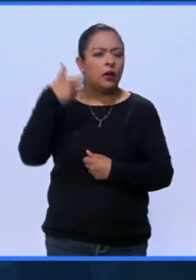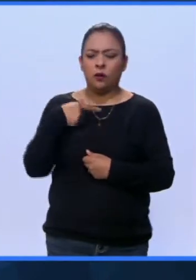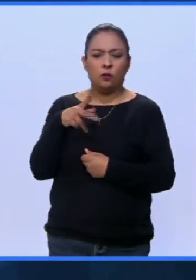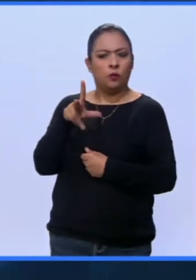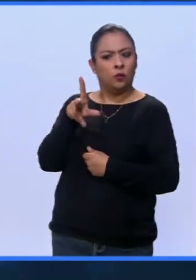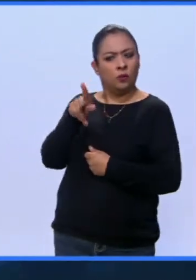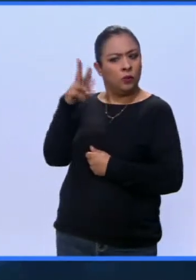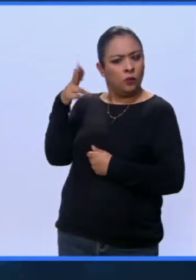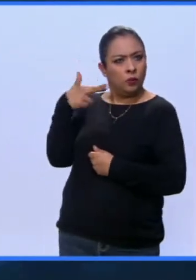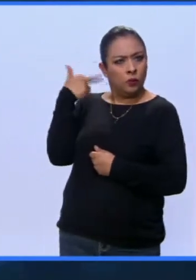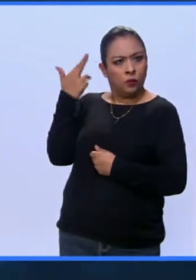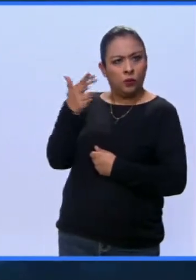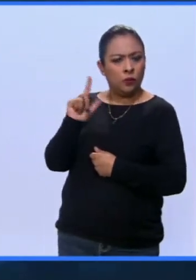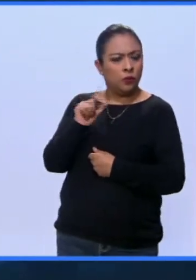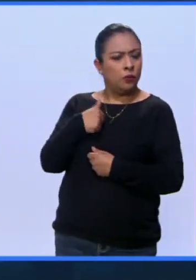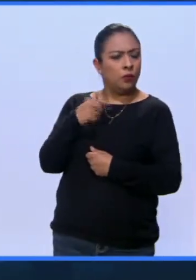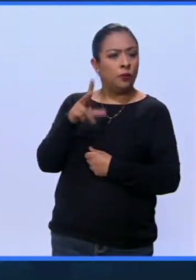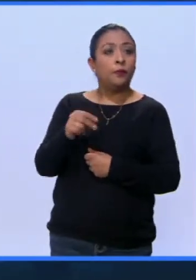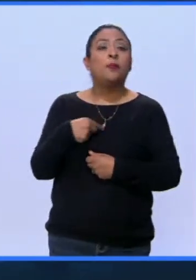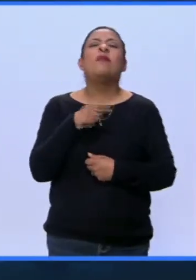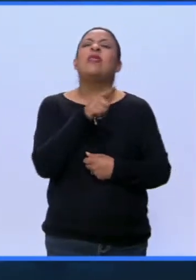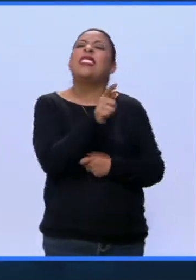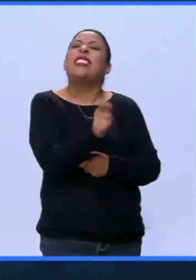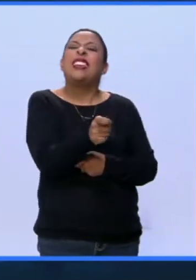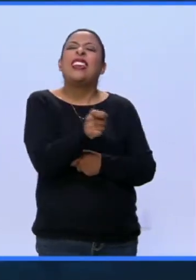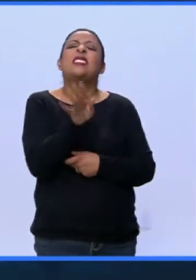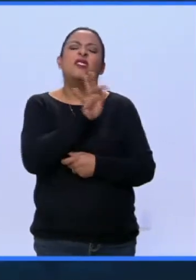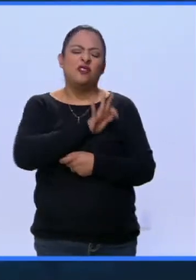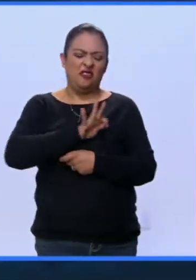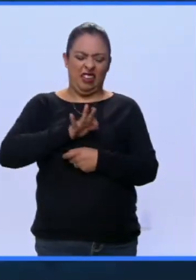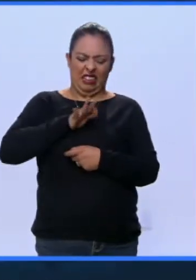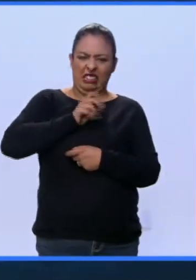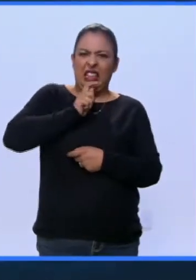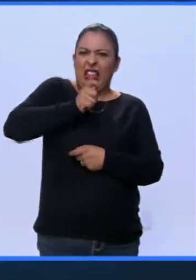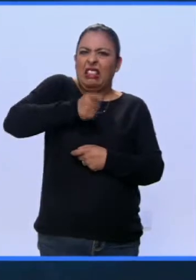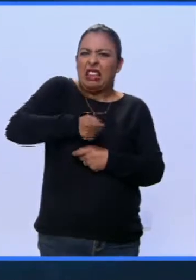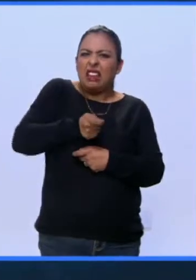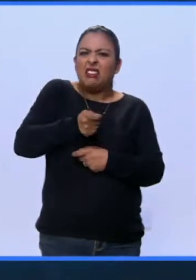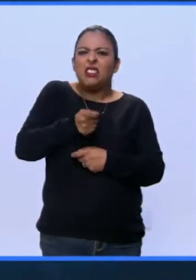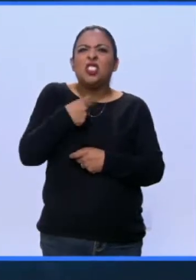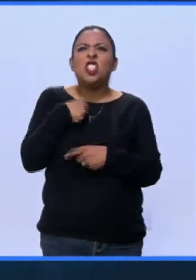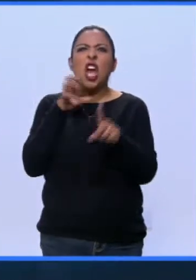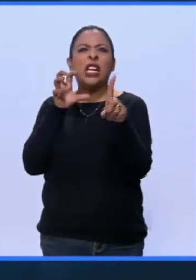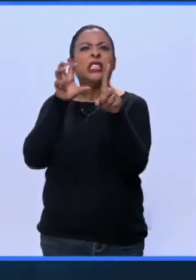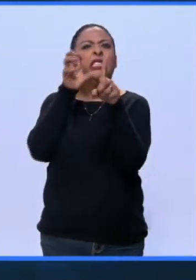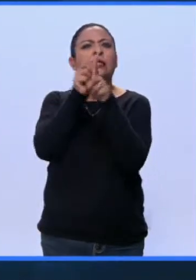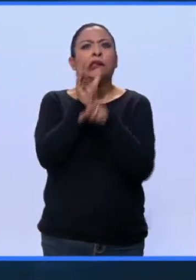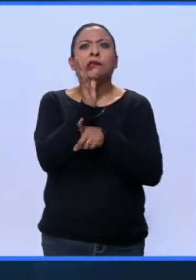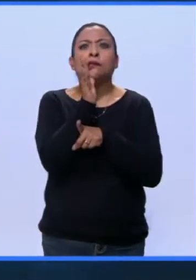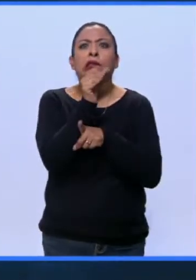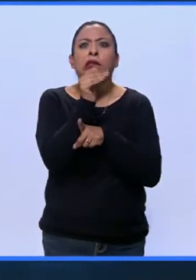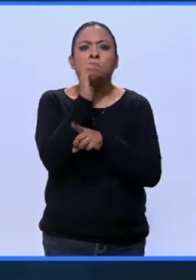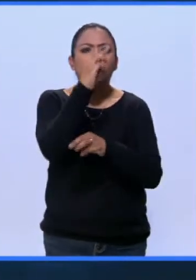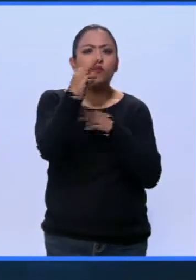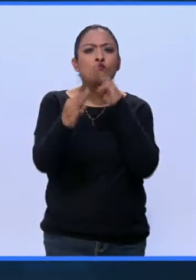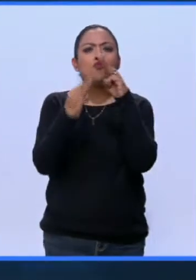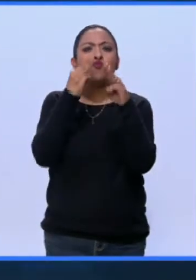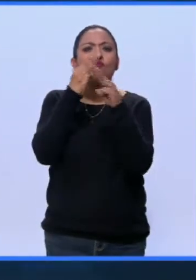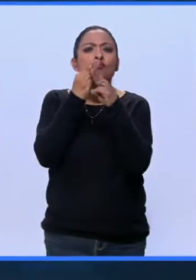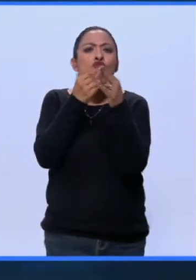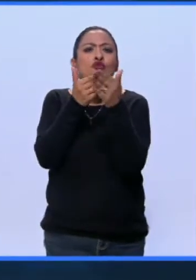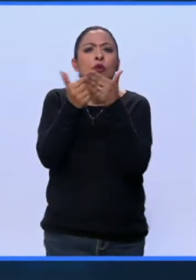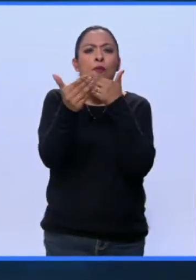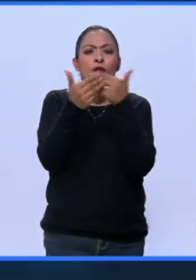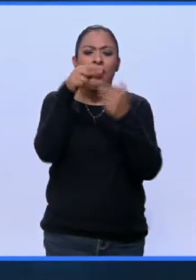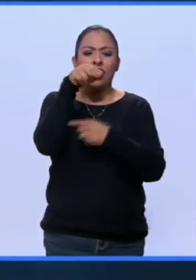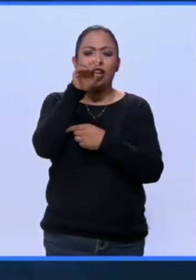no tengo ningún secreto. ¿En qué consiste la felicidad? ¿Qué impide que la alcancemos en un mundo neoliberal regido